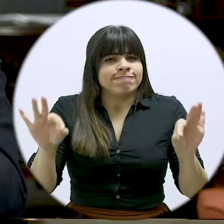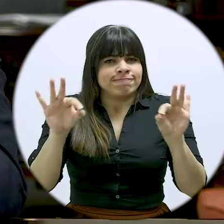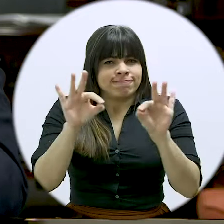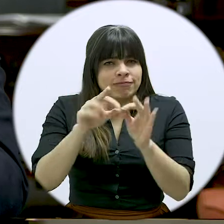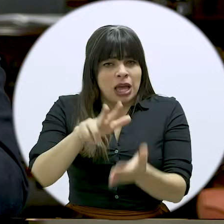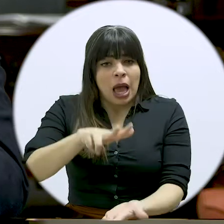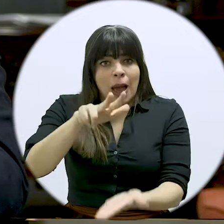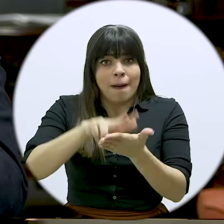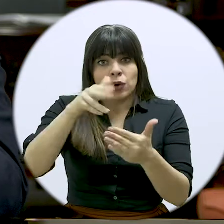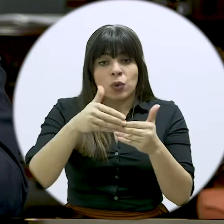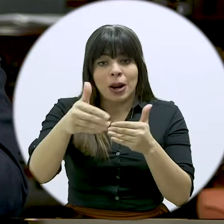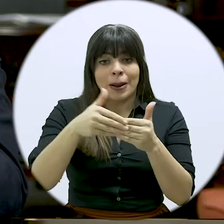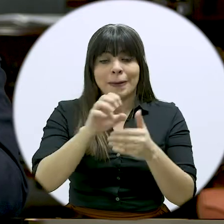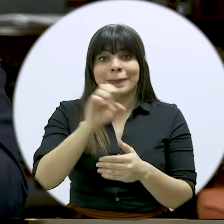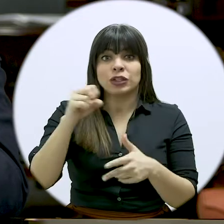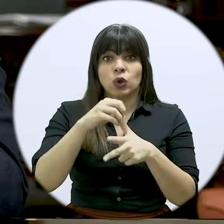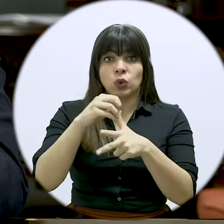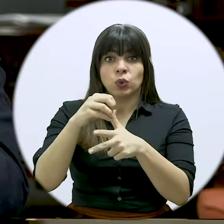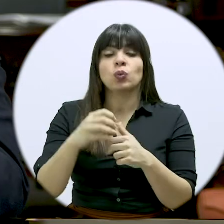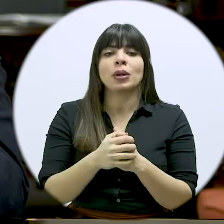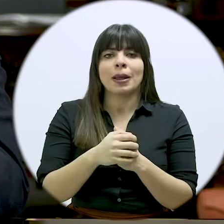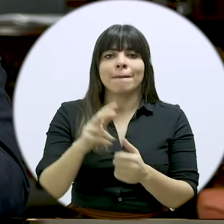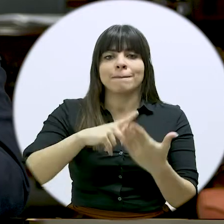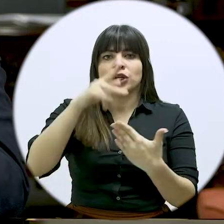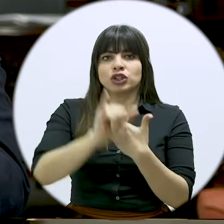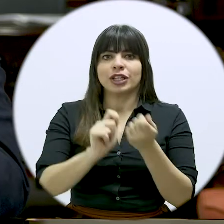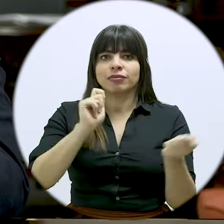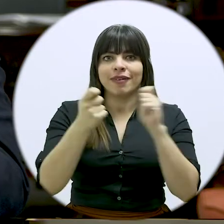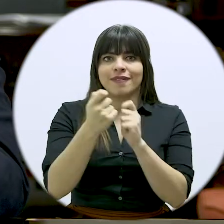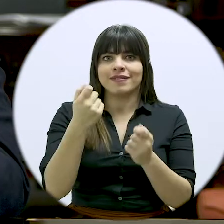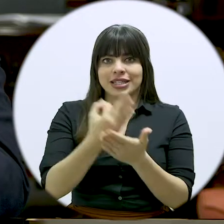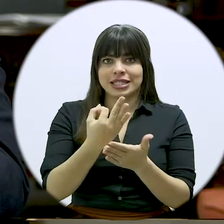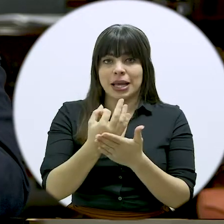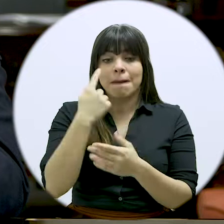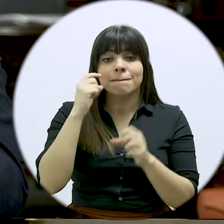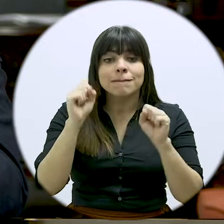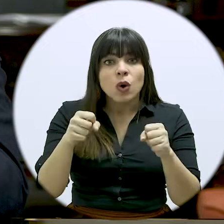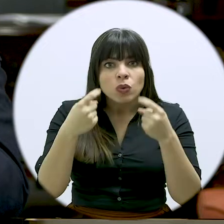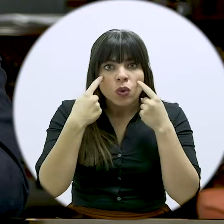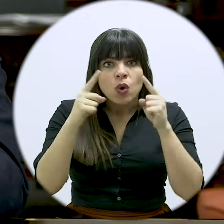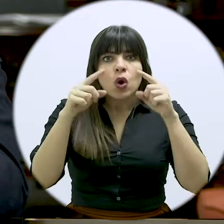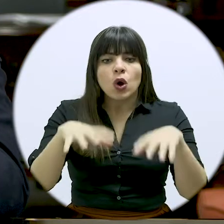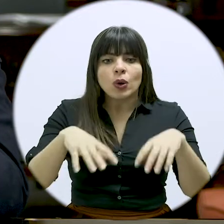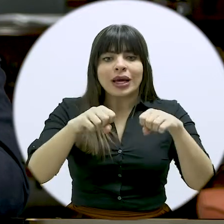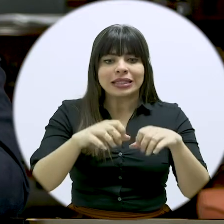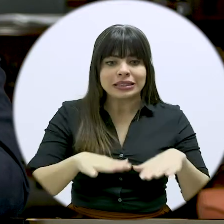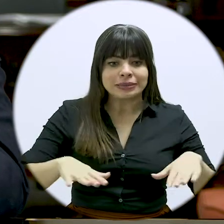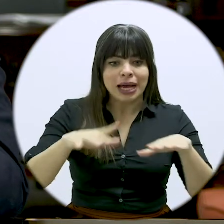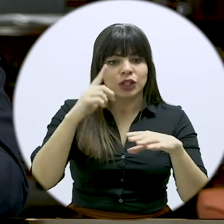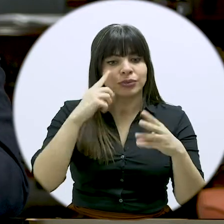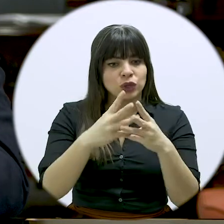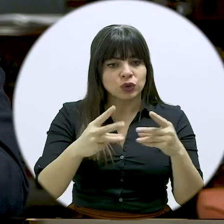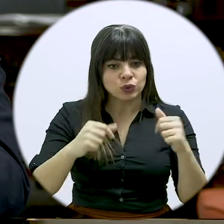indispensable aprobar durante el mes de octubre el proyecto de reforma fiscal. Para lograr tener ese espacio